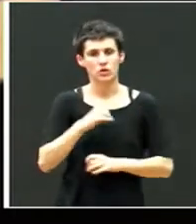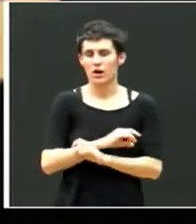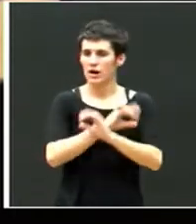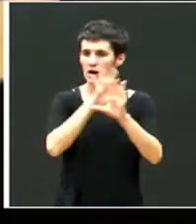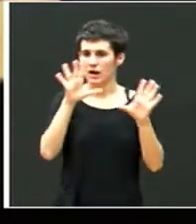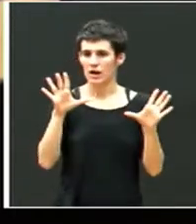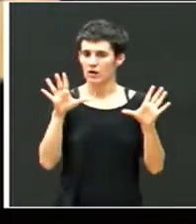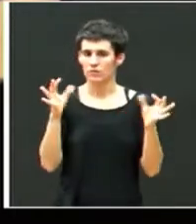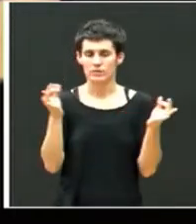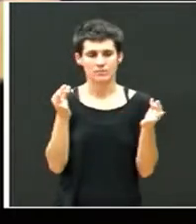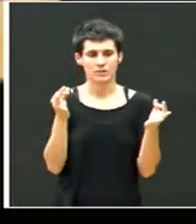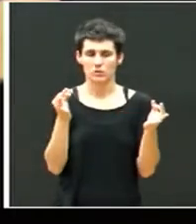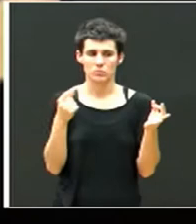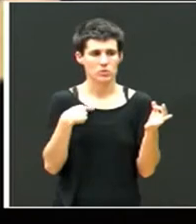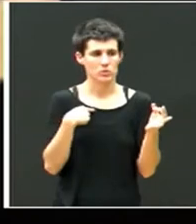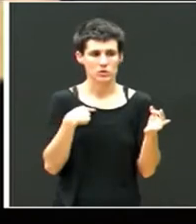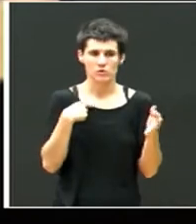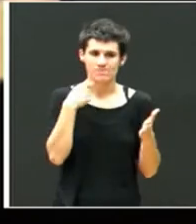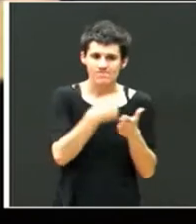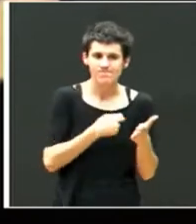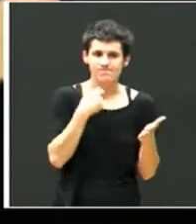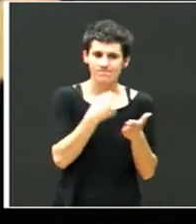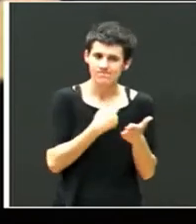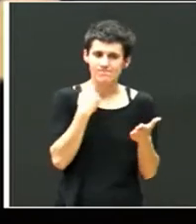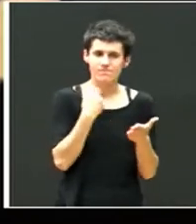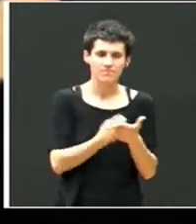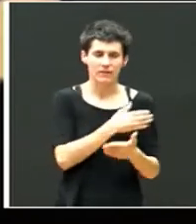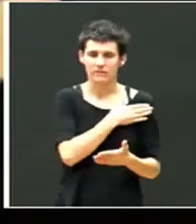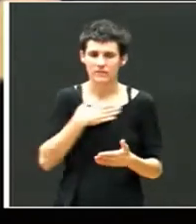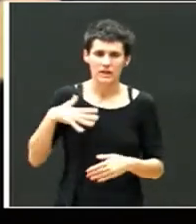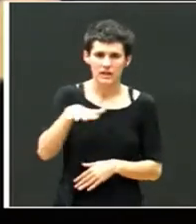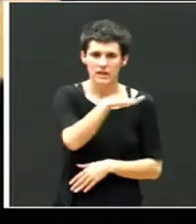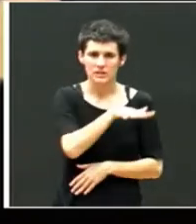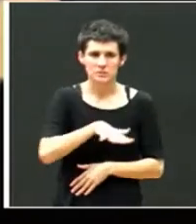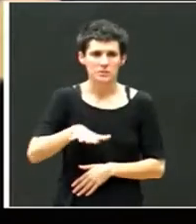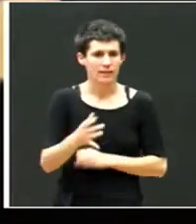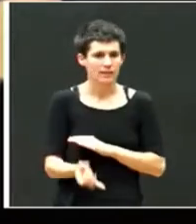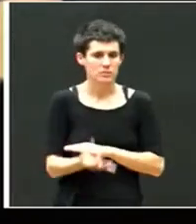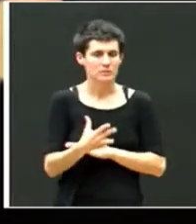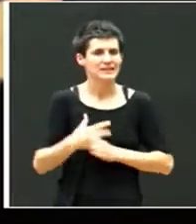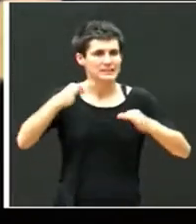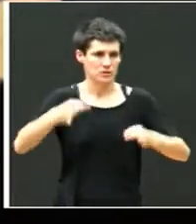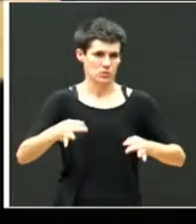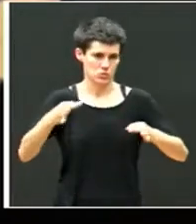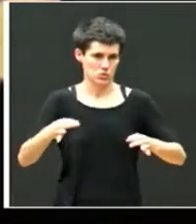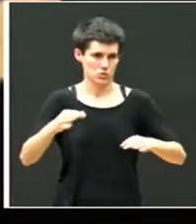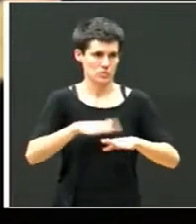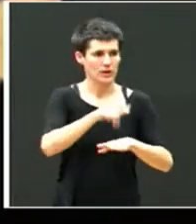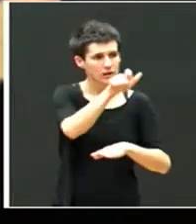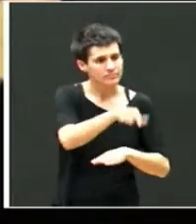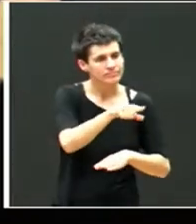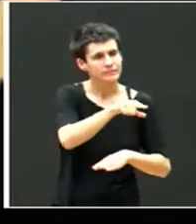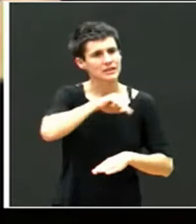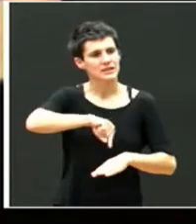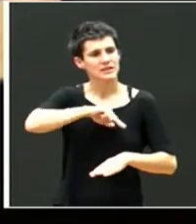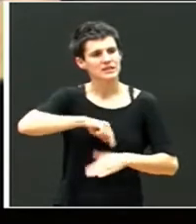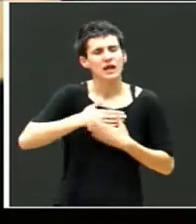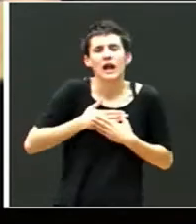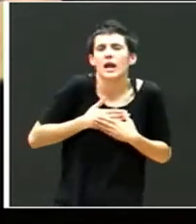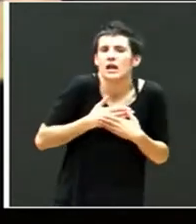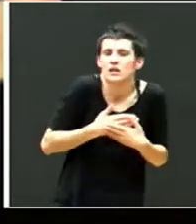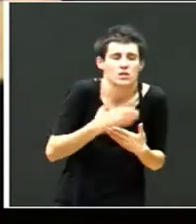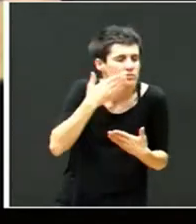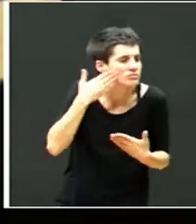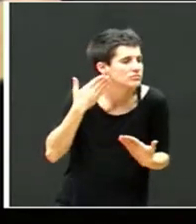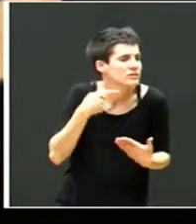con firmeza tenía que lograr que fuera un espacio seguro en el que se sintiera seguro, querido y tenido en cuenta, que